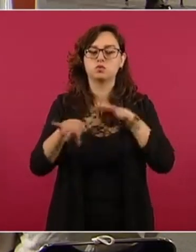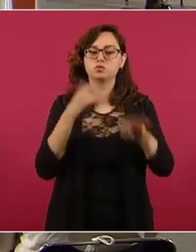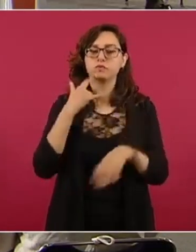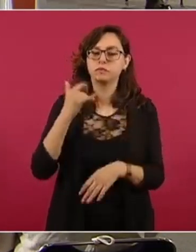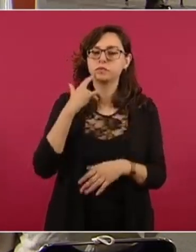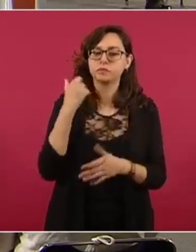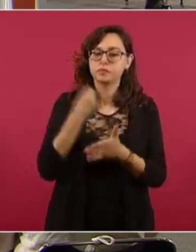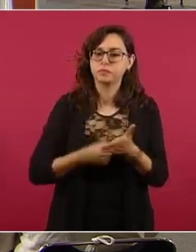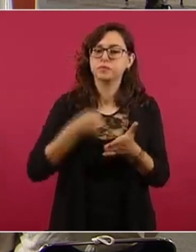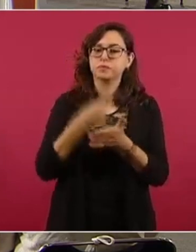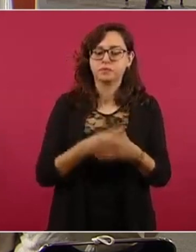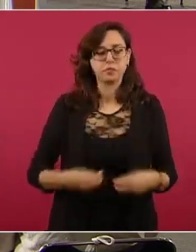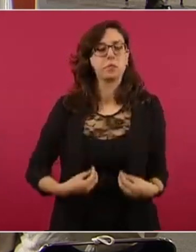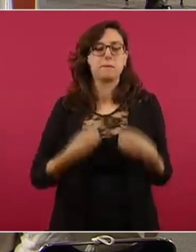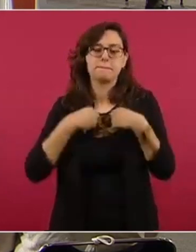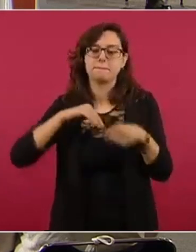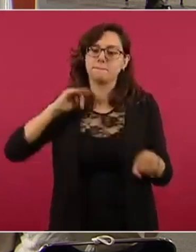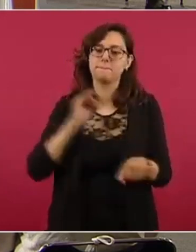para seguir salvando vidas.